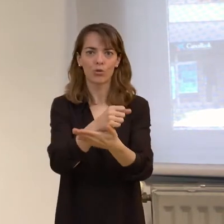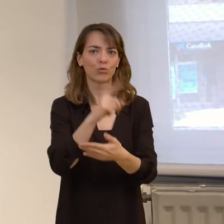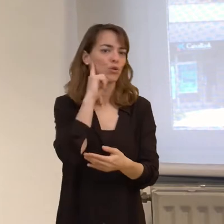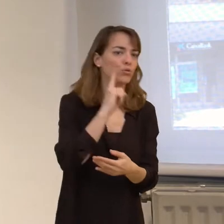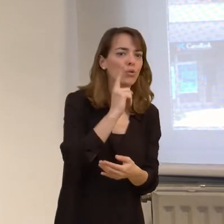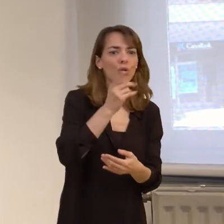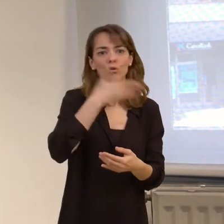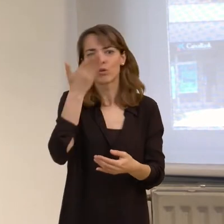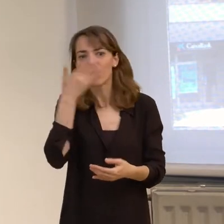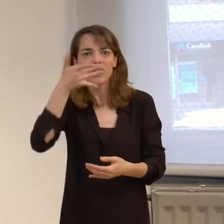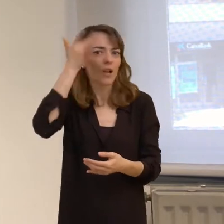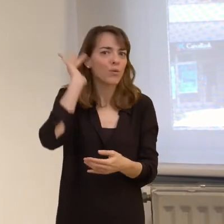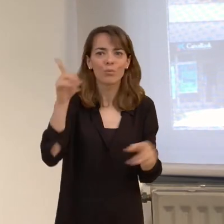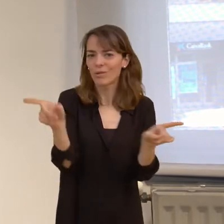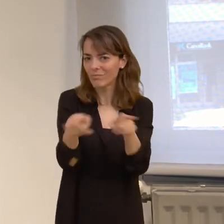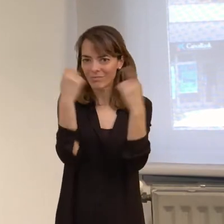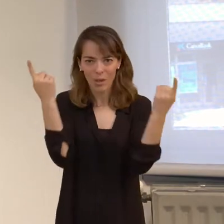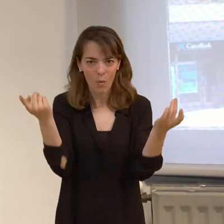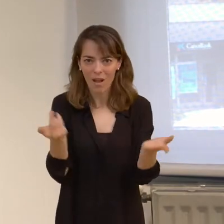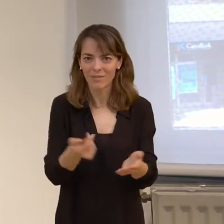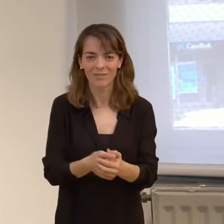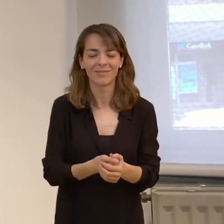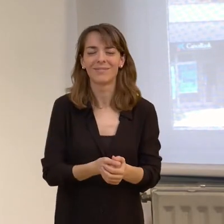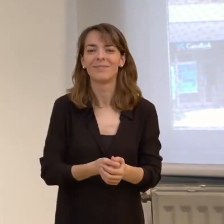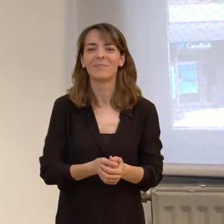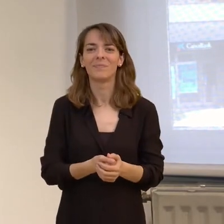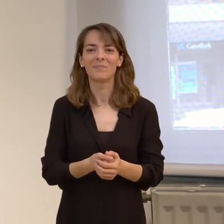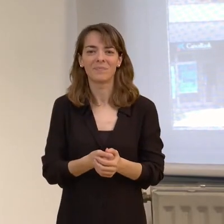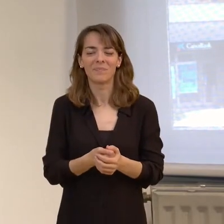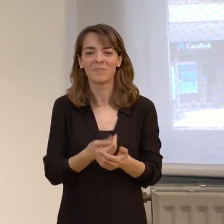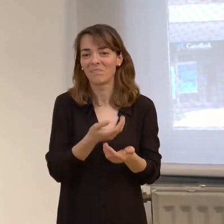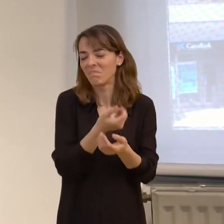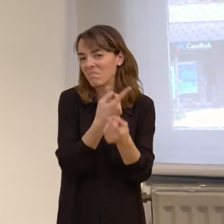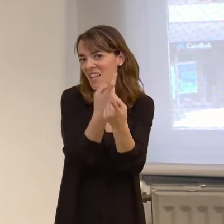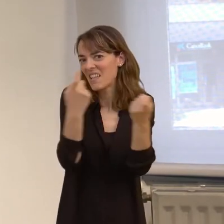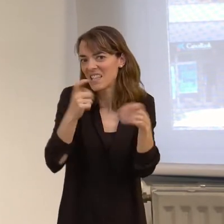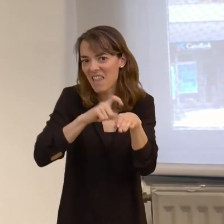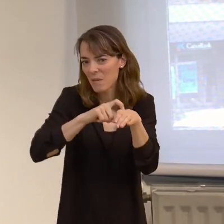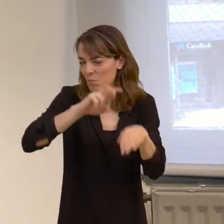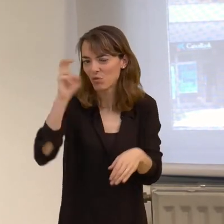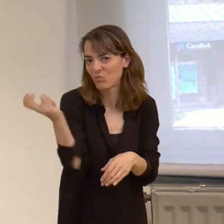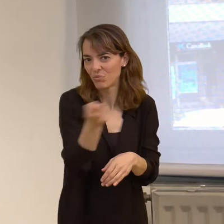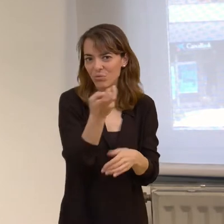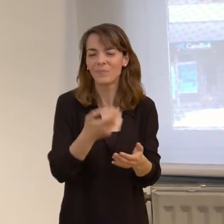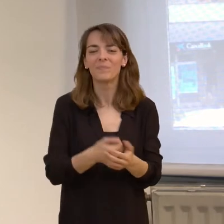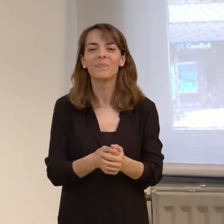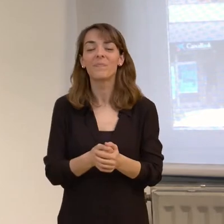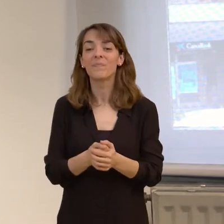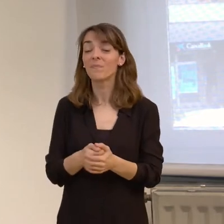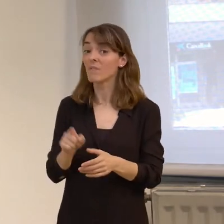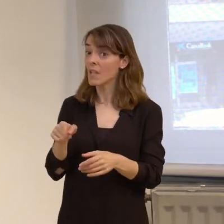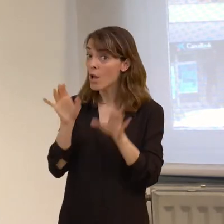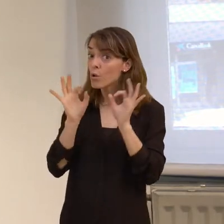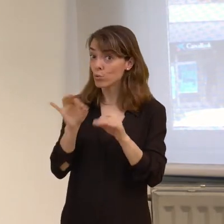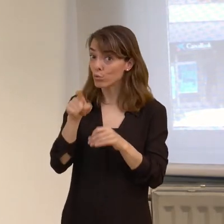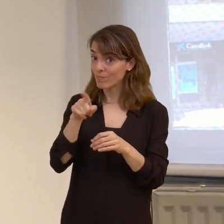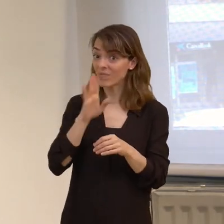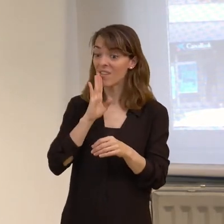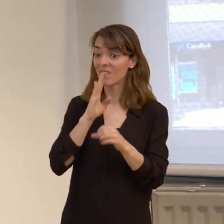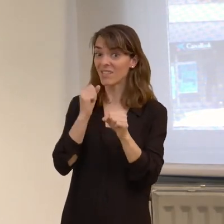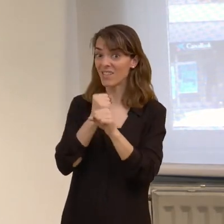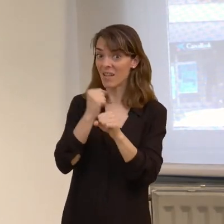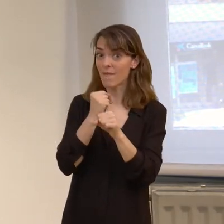sean personas oyentes, sean rubios o sean de cualquier tipo de necesidad. Y precisamente en este trabajo que se